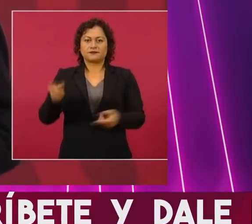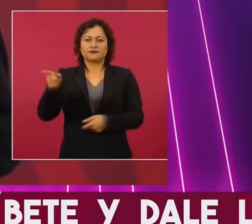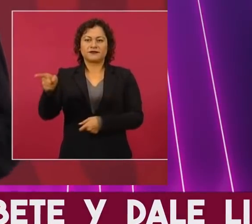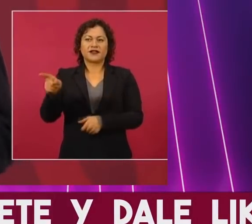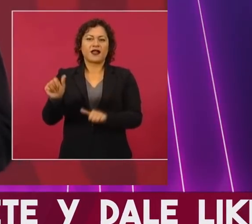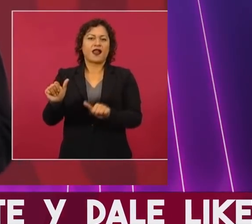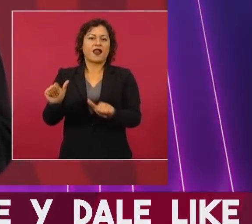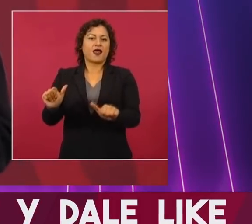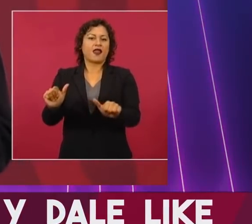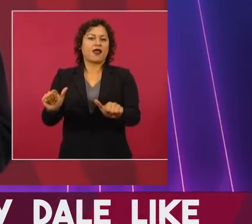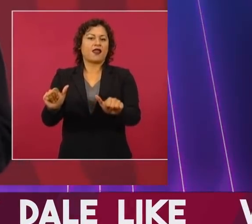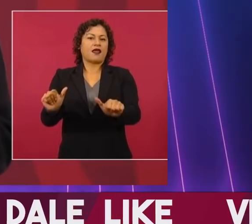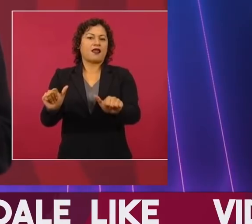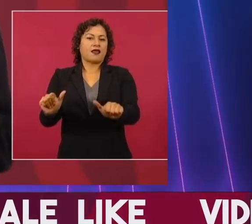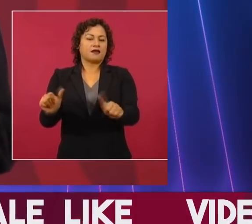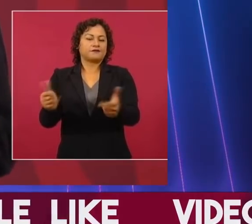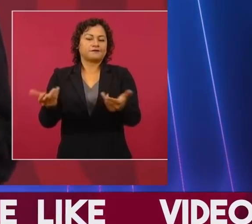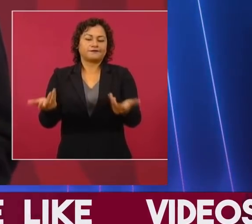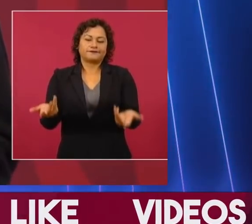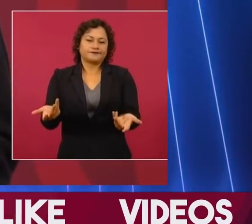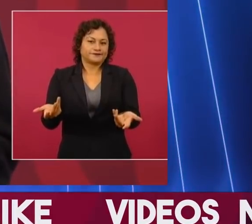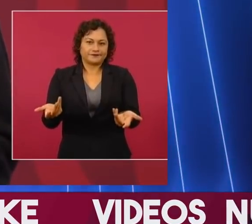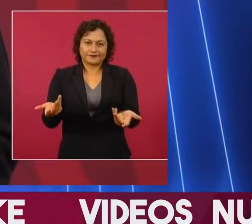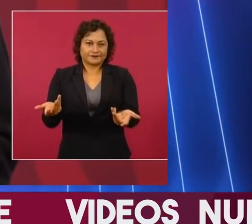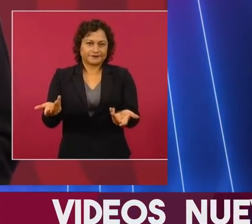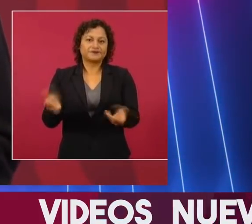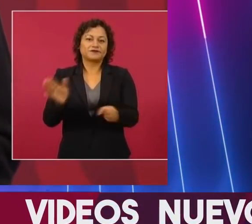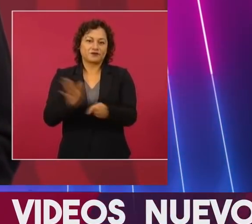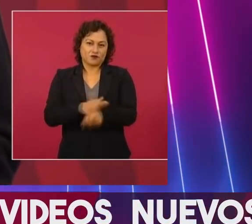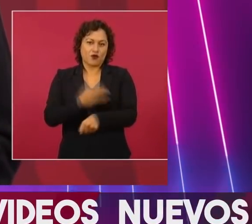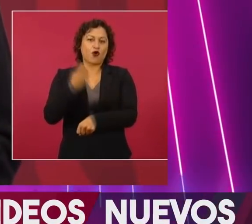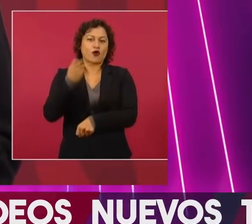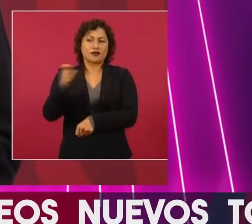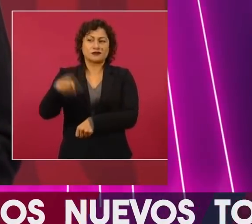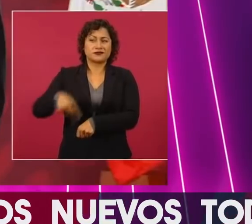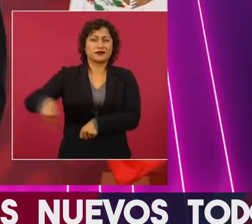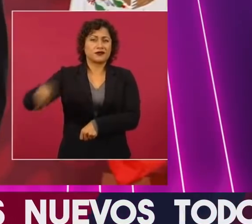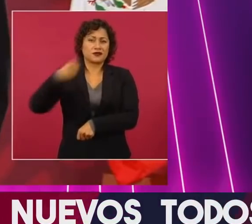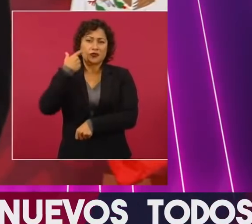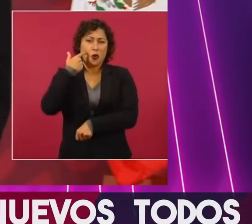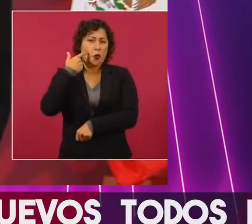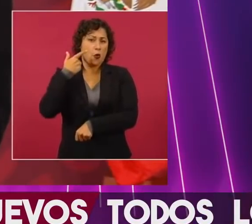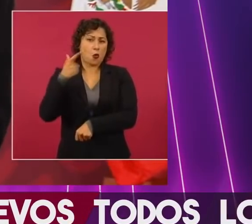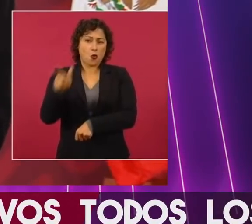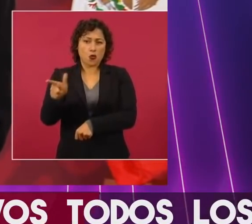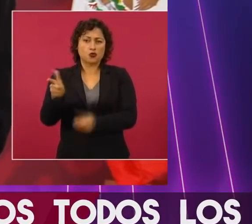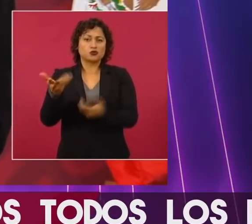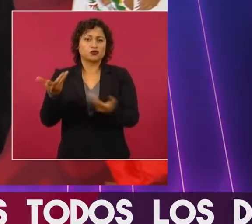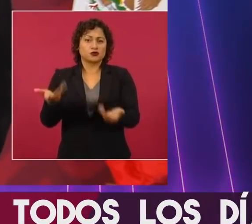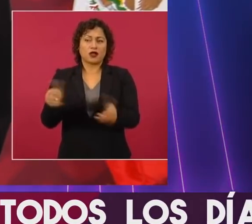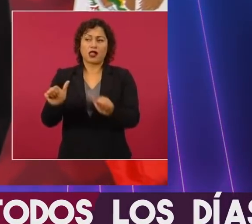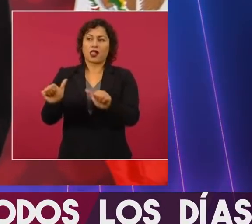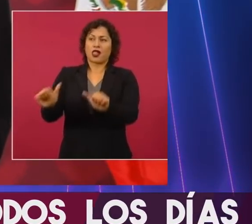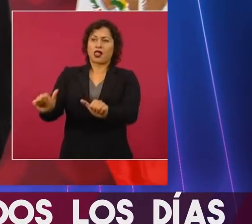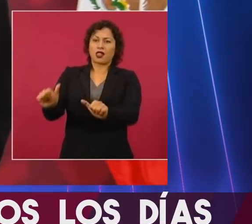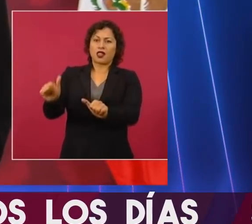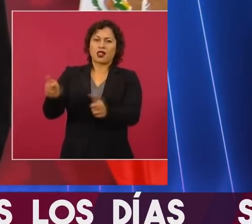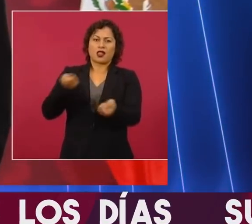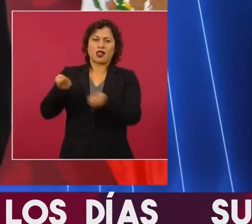Entonces, por eso los ataques cada vez arrecian más.